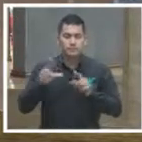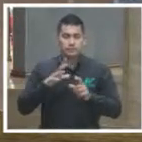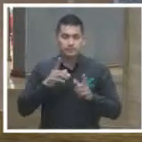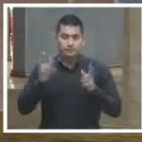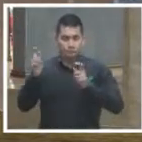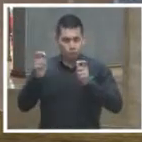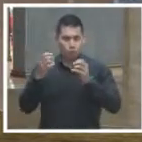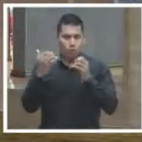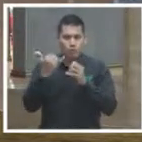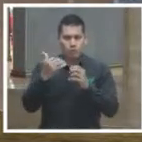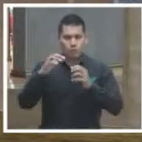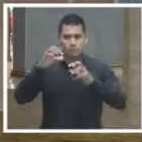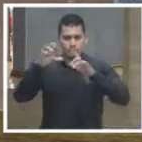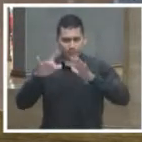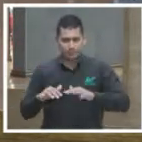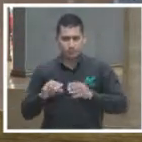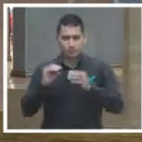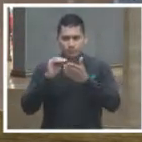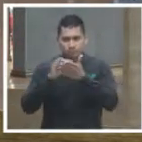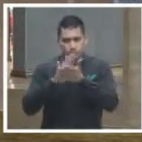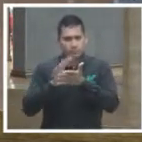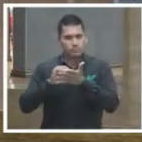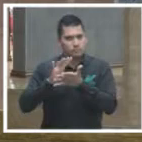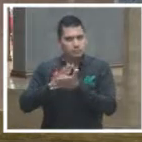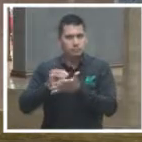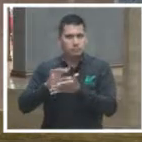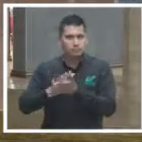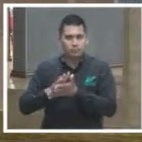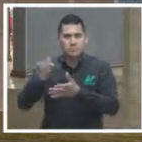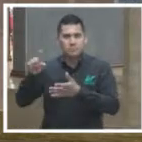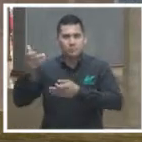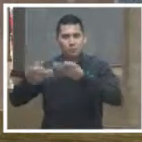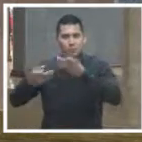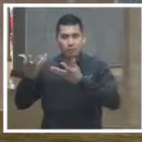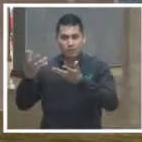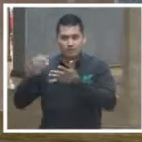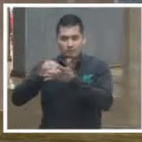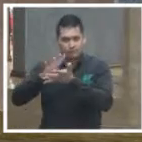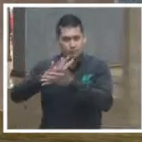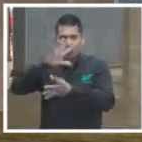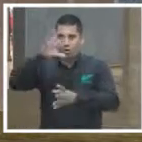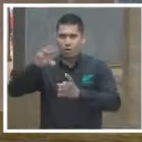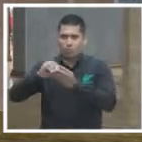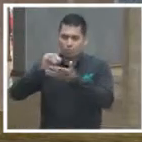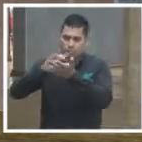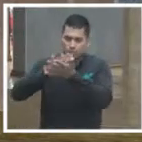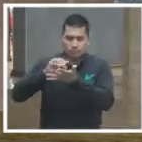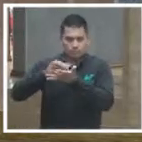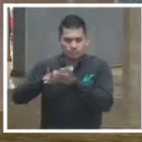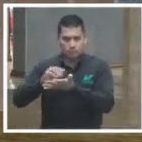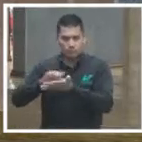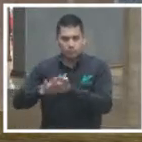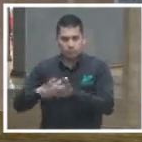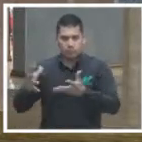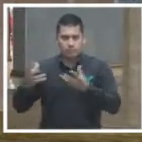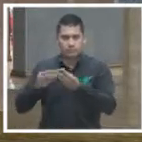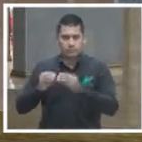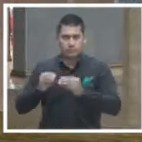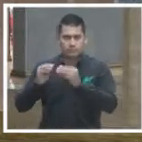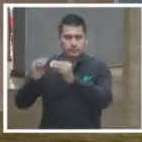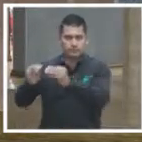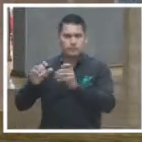registro de las notificaciones que se realizan durante un juicio inclusive hay una hay una